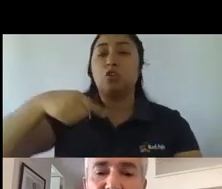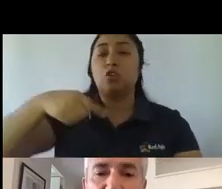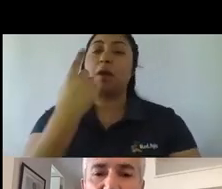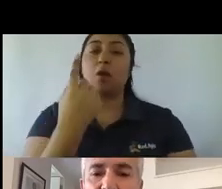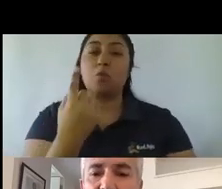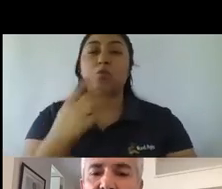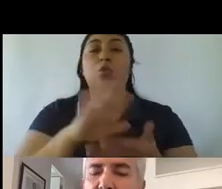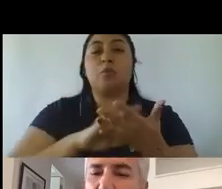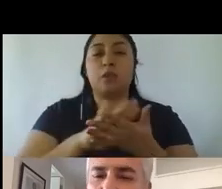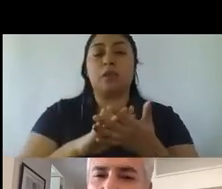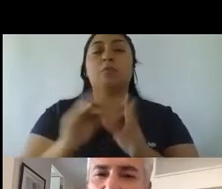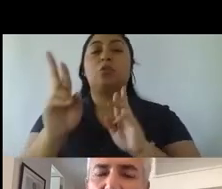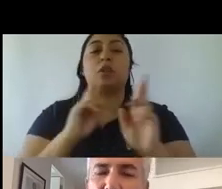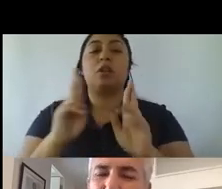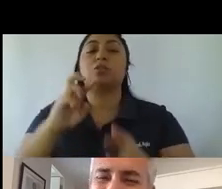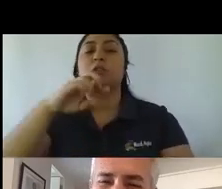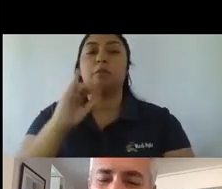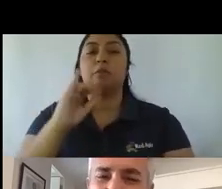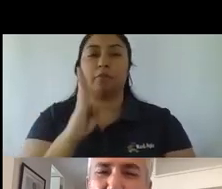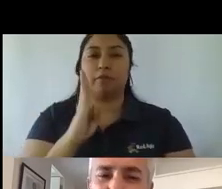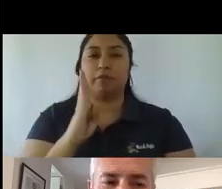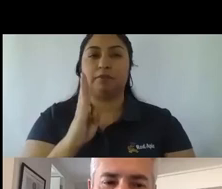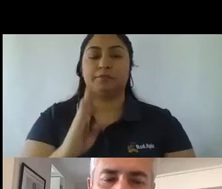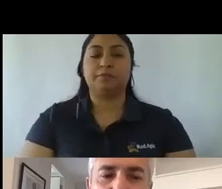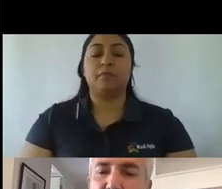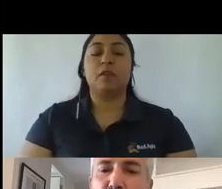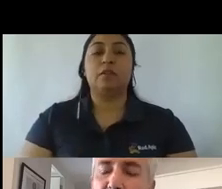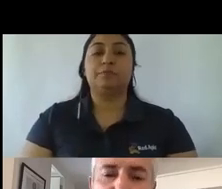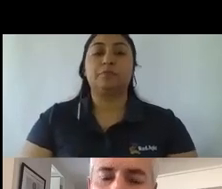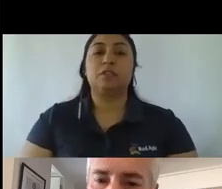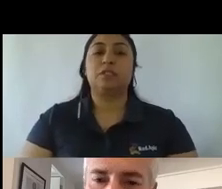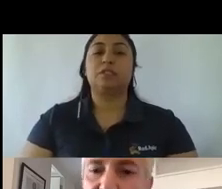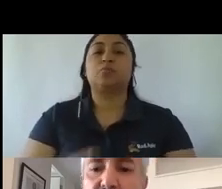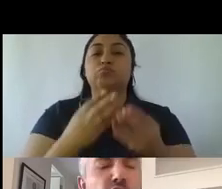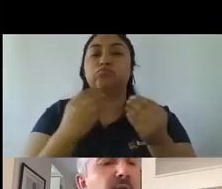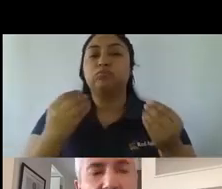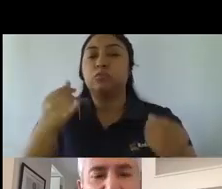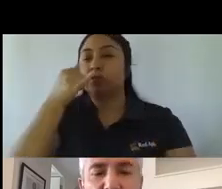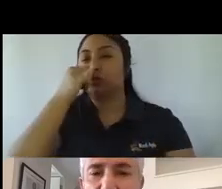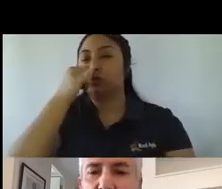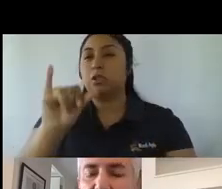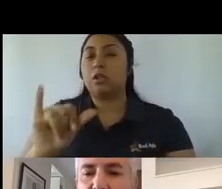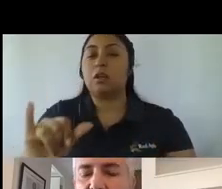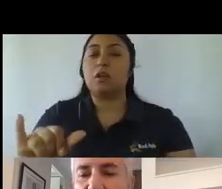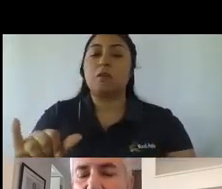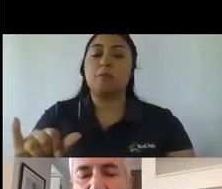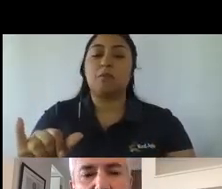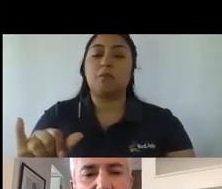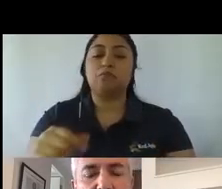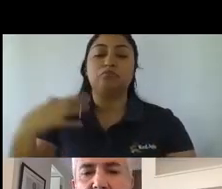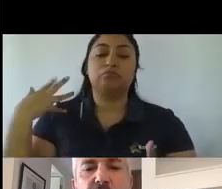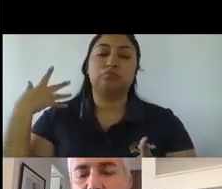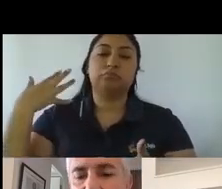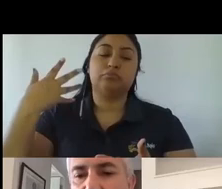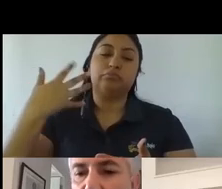PIB. Por lo tanto, venimos hace mucho rato, esto no es una historia nueva, esto no es algo que pasó ahora en el contexto estallido